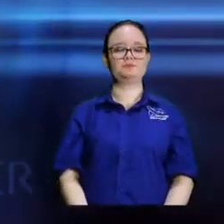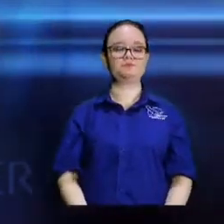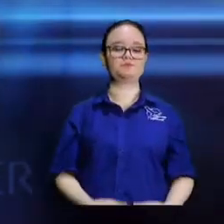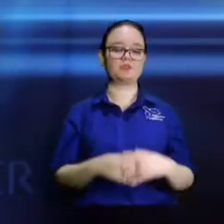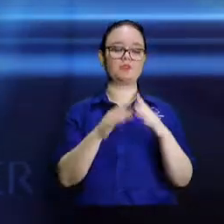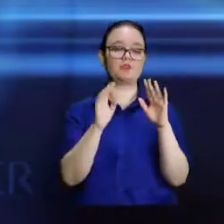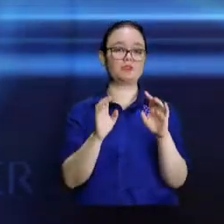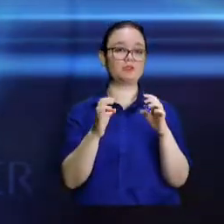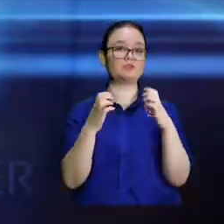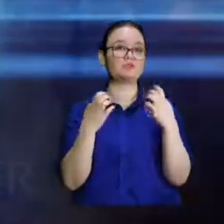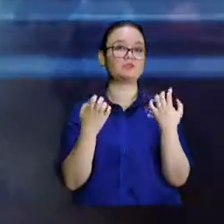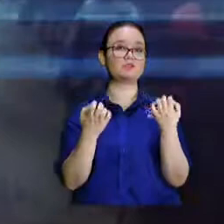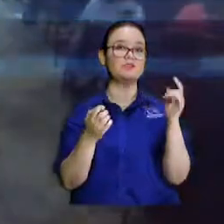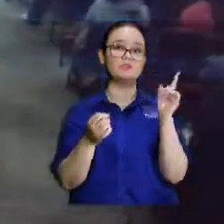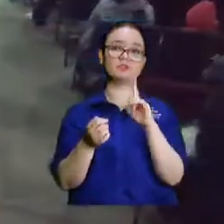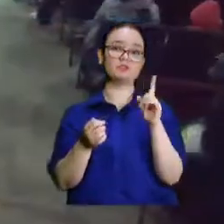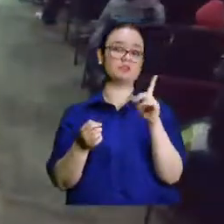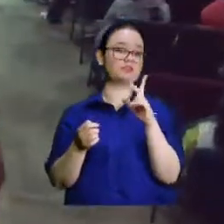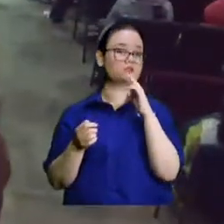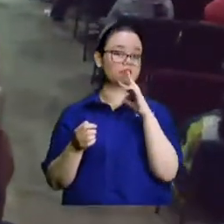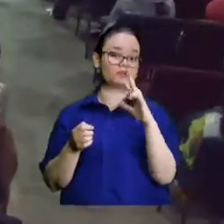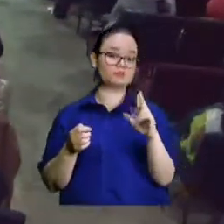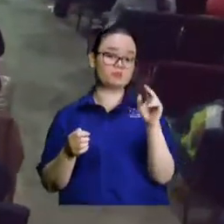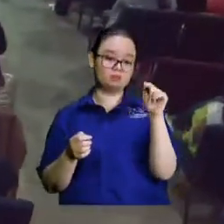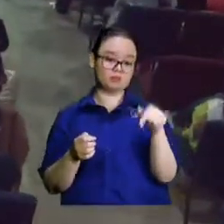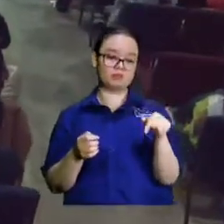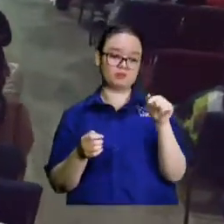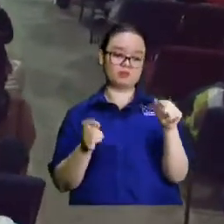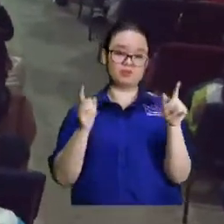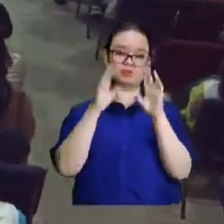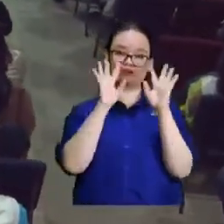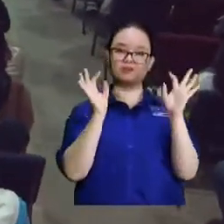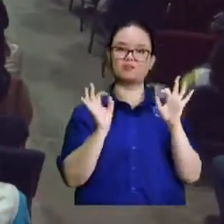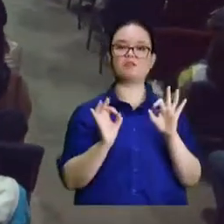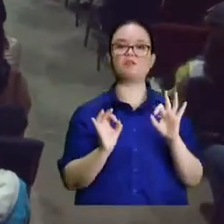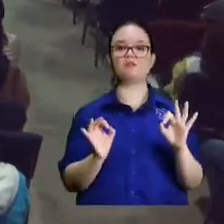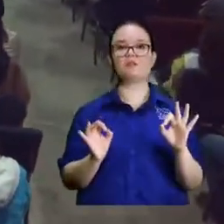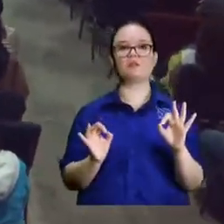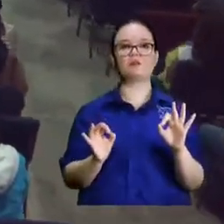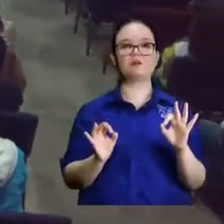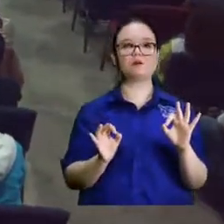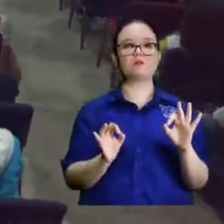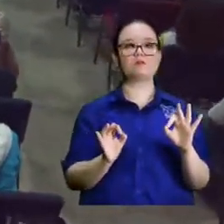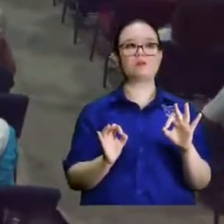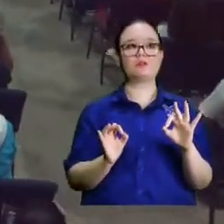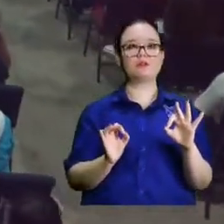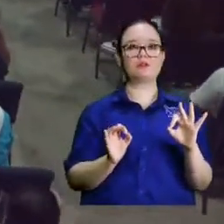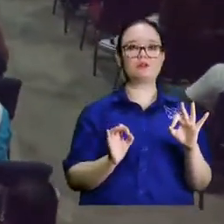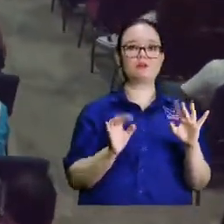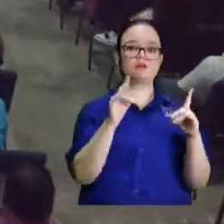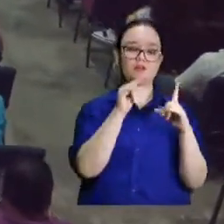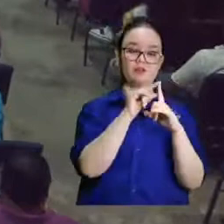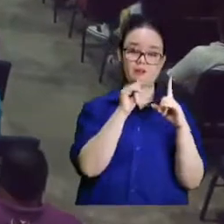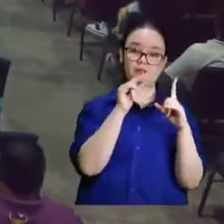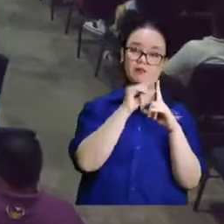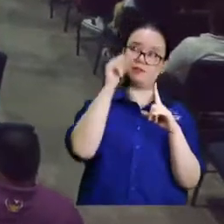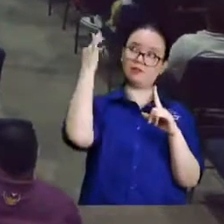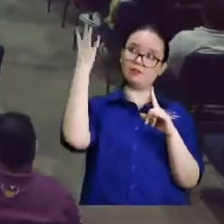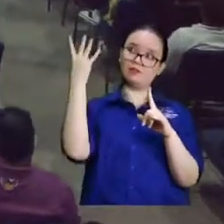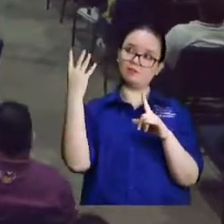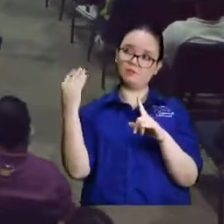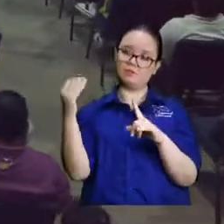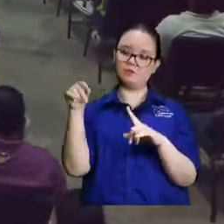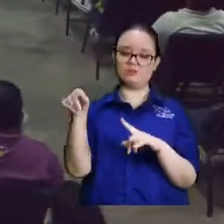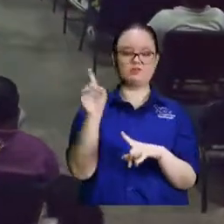Y si no contestan conforme este dicho dice la Biblia hablando de la ley y testimonio como quien dice a la palabra y al Espíritu no les ha